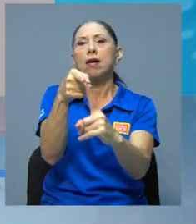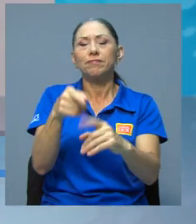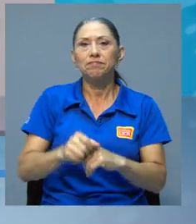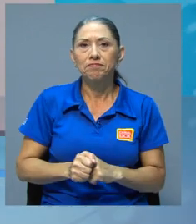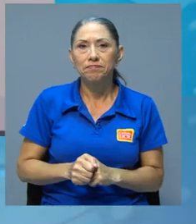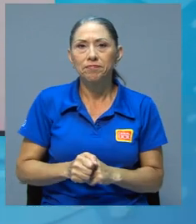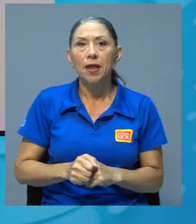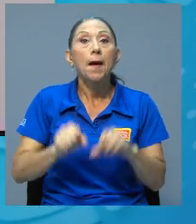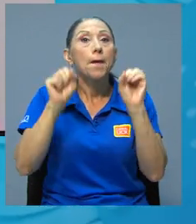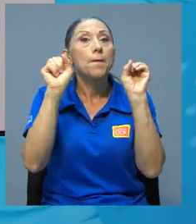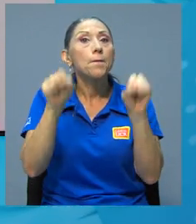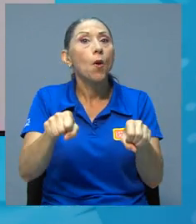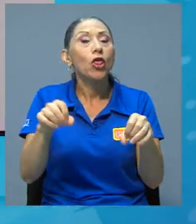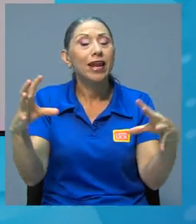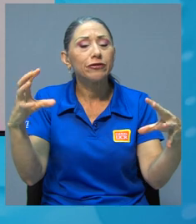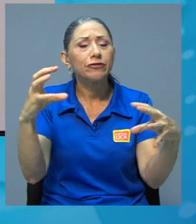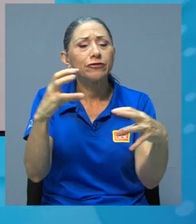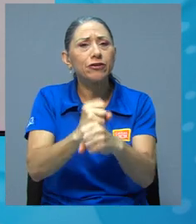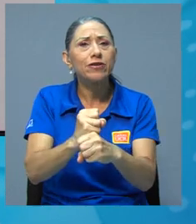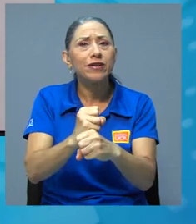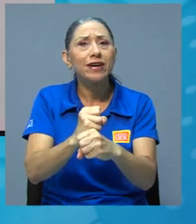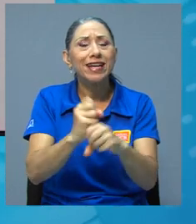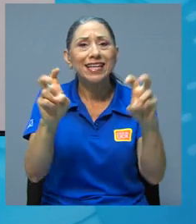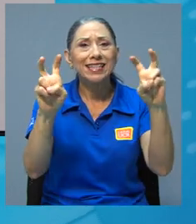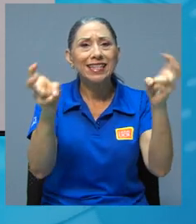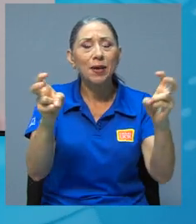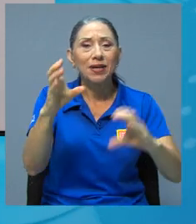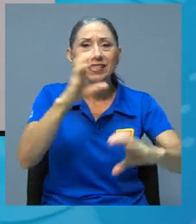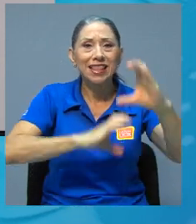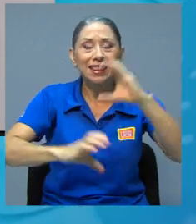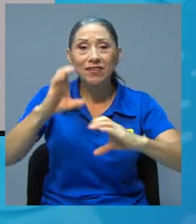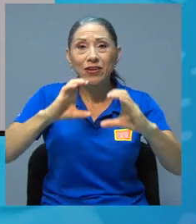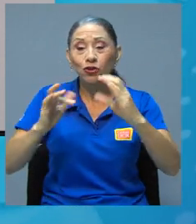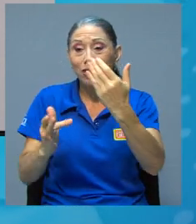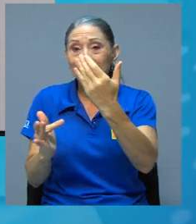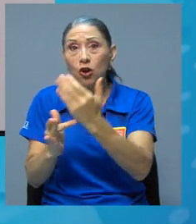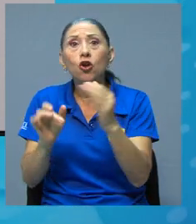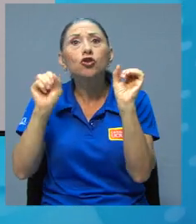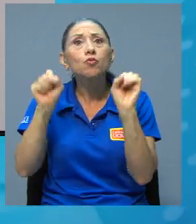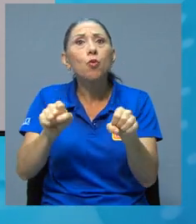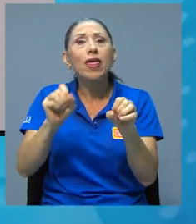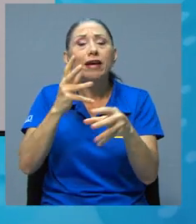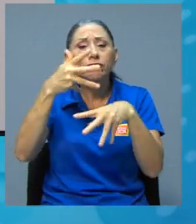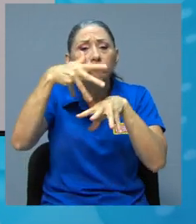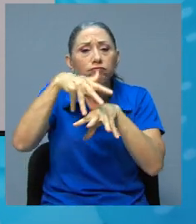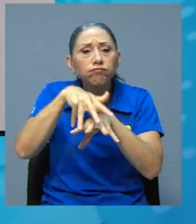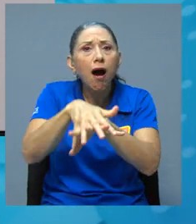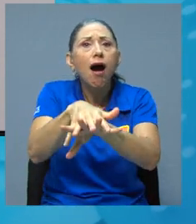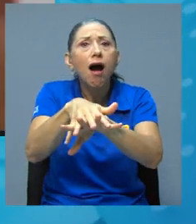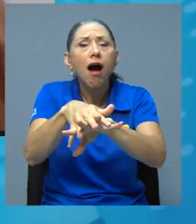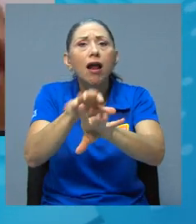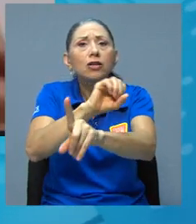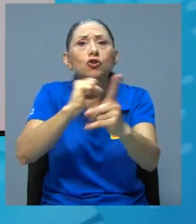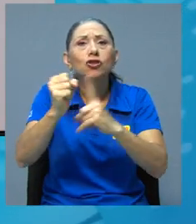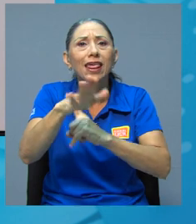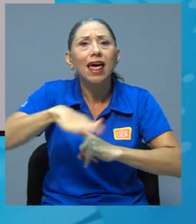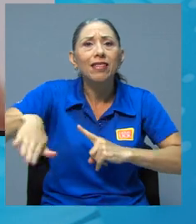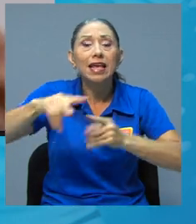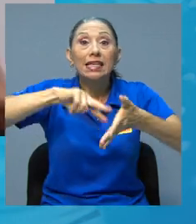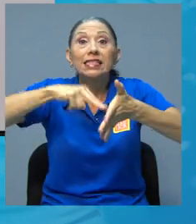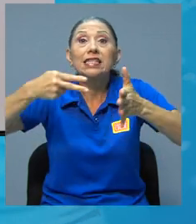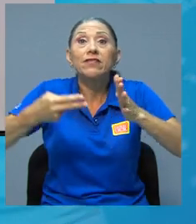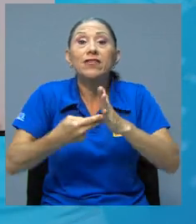poder integrar los temas científicos y tecnológicos a la vida diaria de la sociedad. Eso implica procesos de